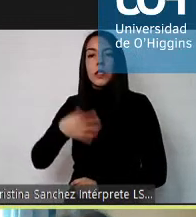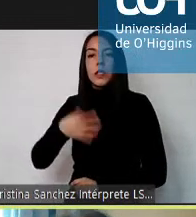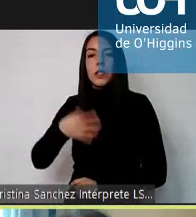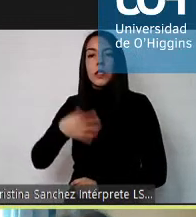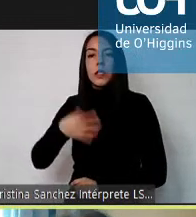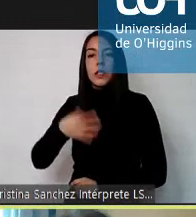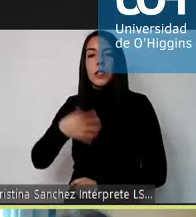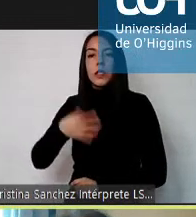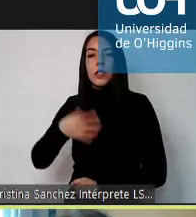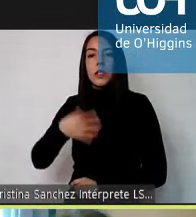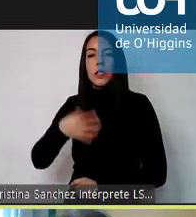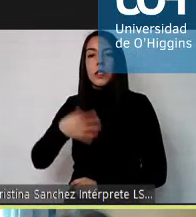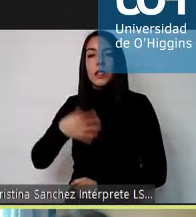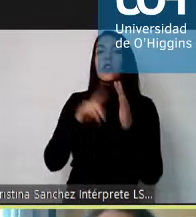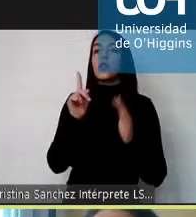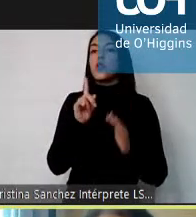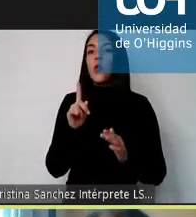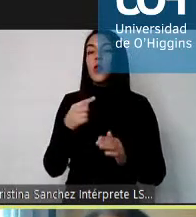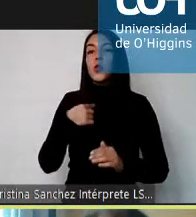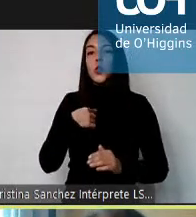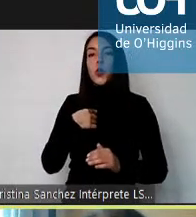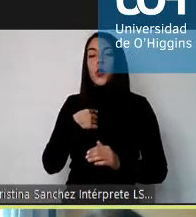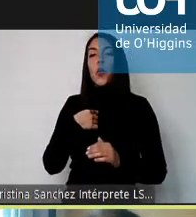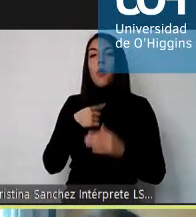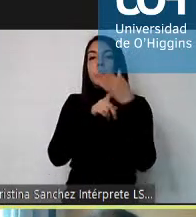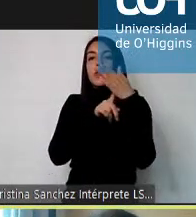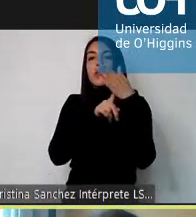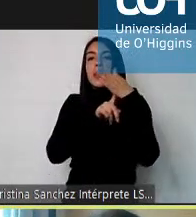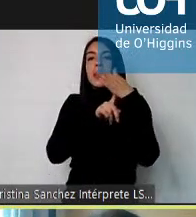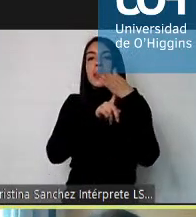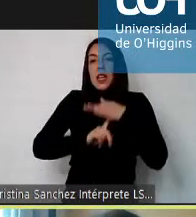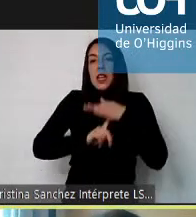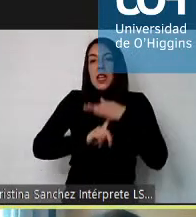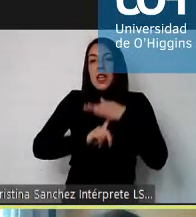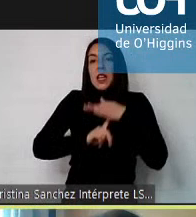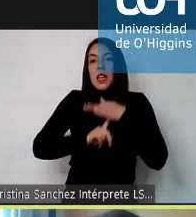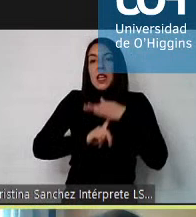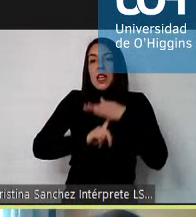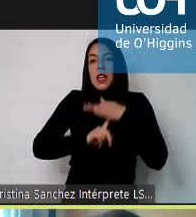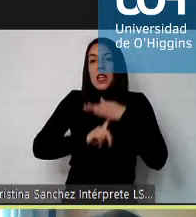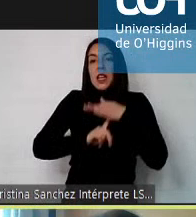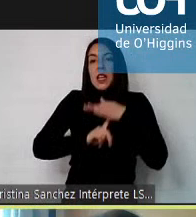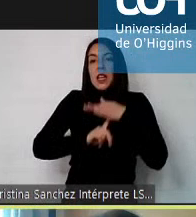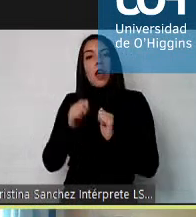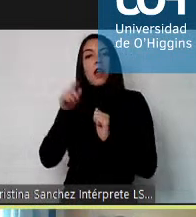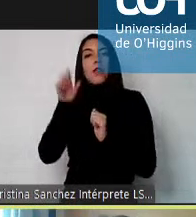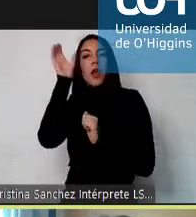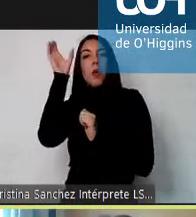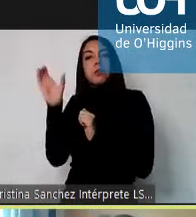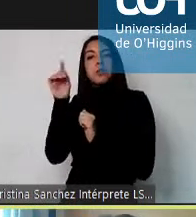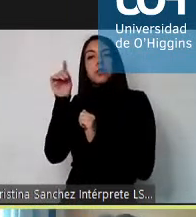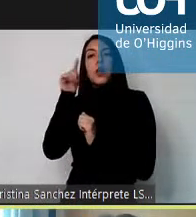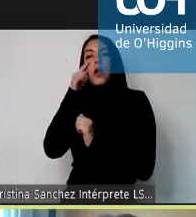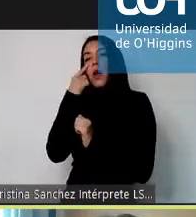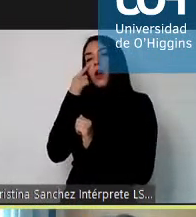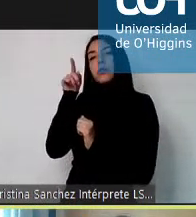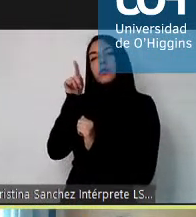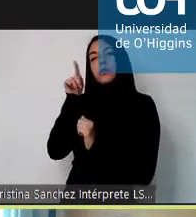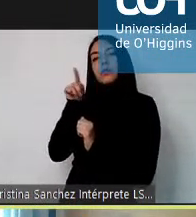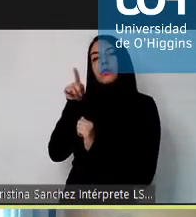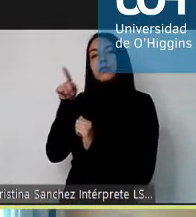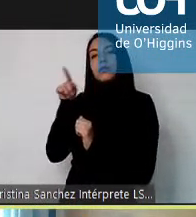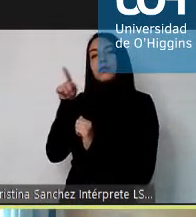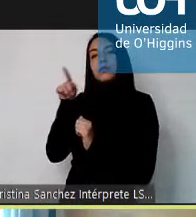excluya esto, yo también me estoy excluyendo de la posibilidad de conocer a una persona diferente.